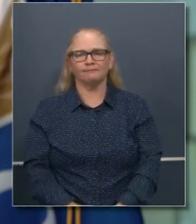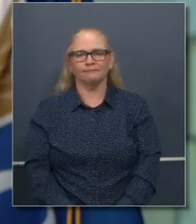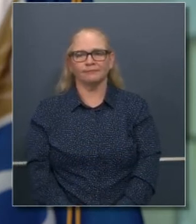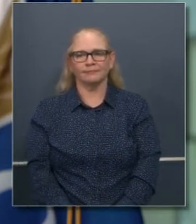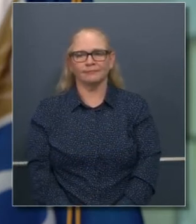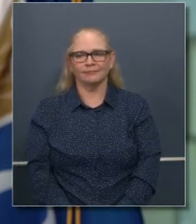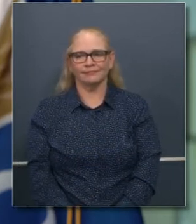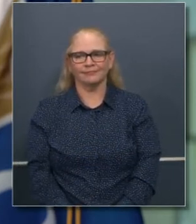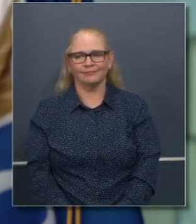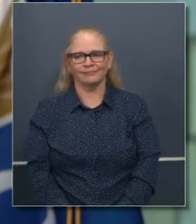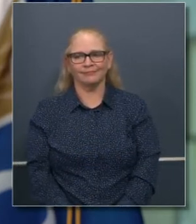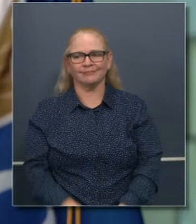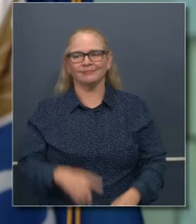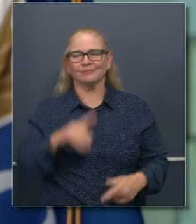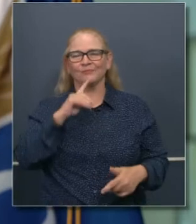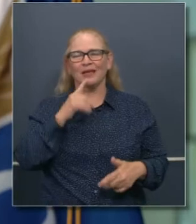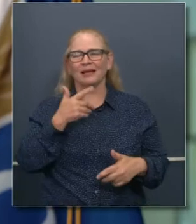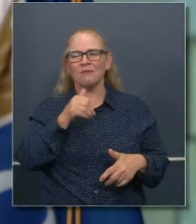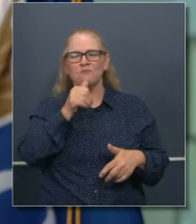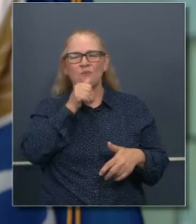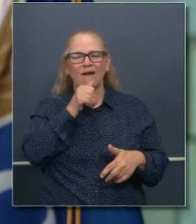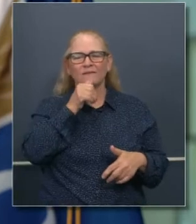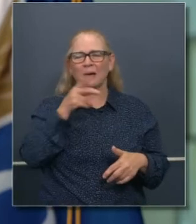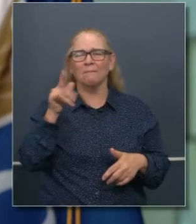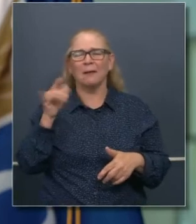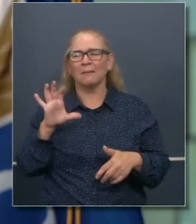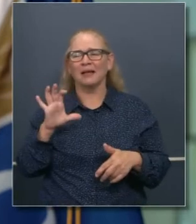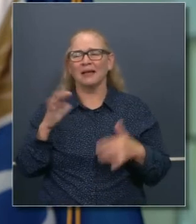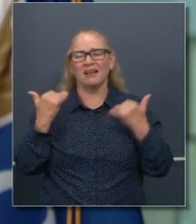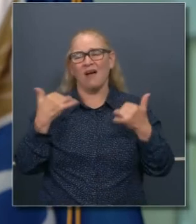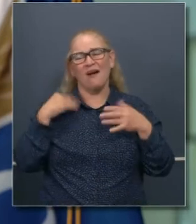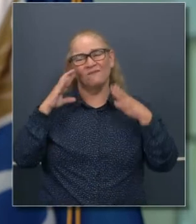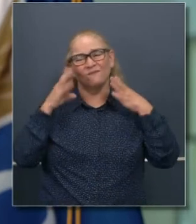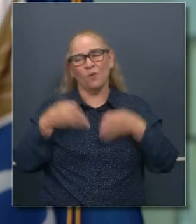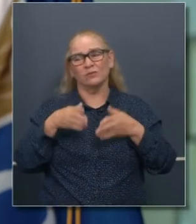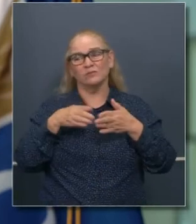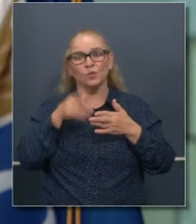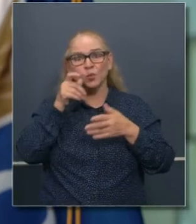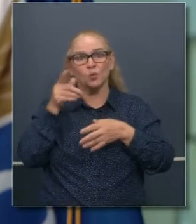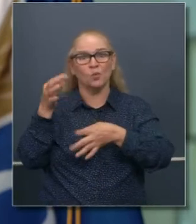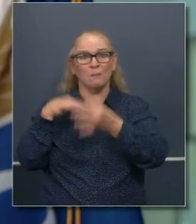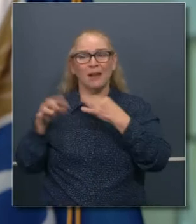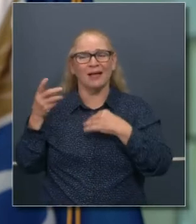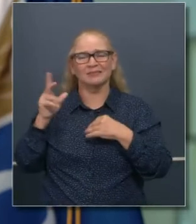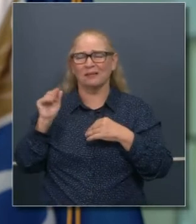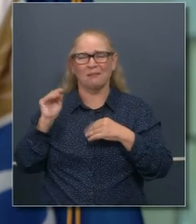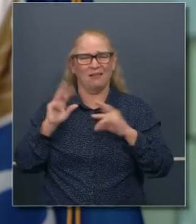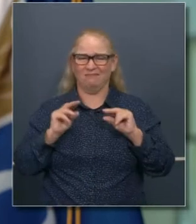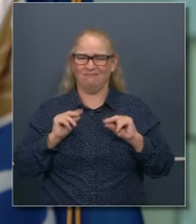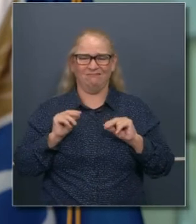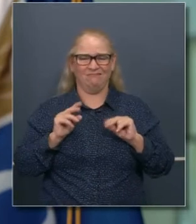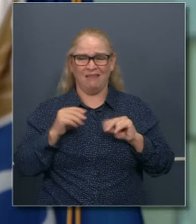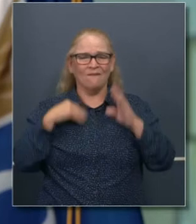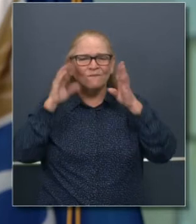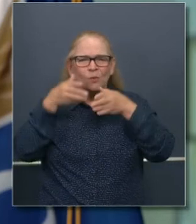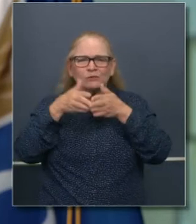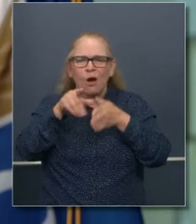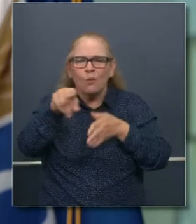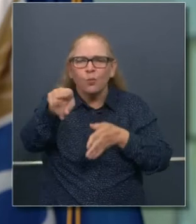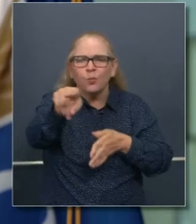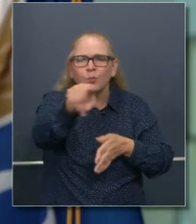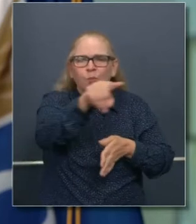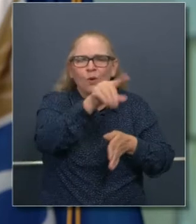Claramente, privadamente lo digo y ahora en público, de verdad y sinceramente no estoy concentrado en eso. Yo estoy concentrado en ustedes y en su salud